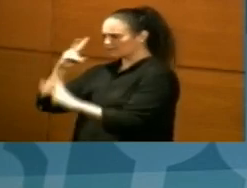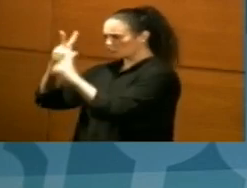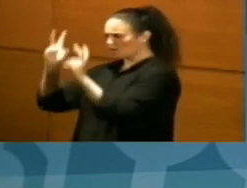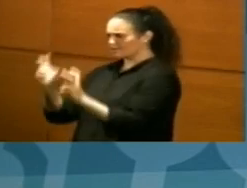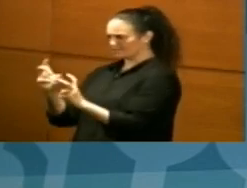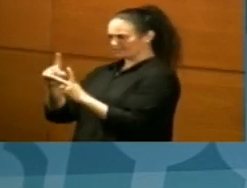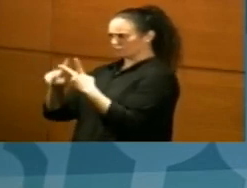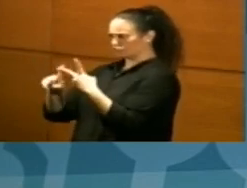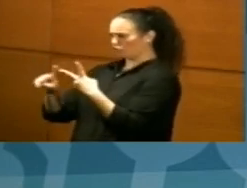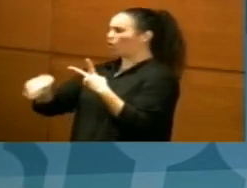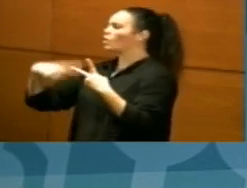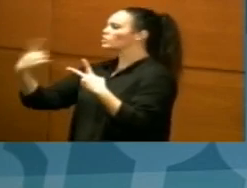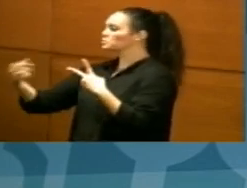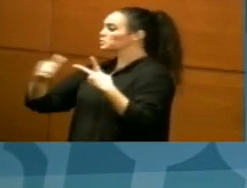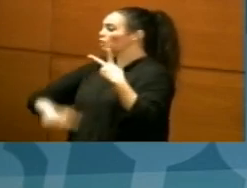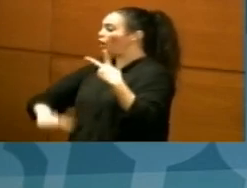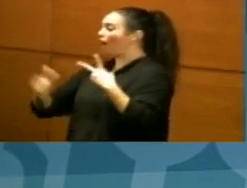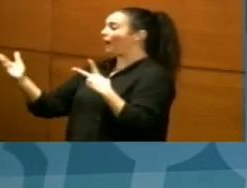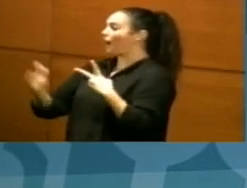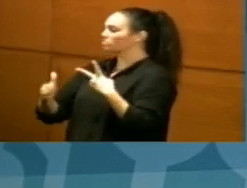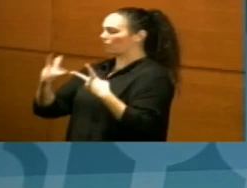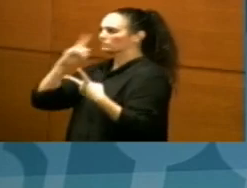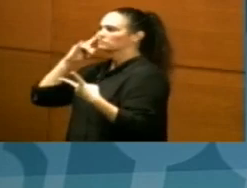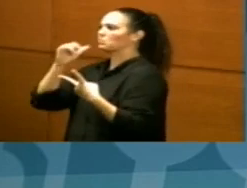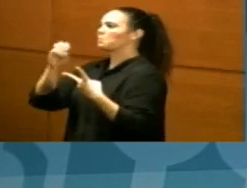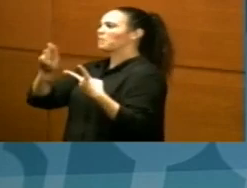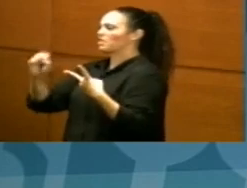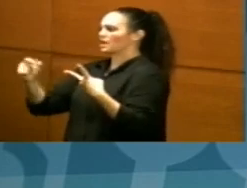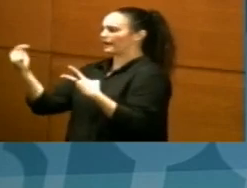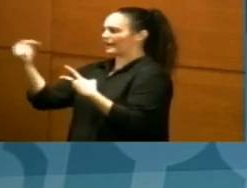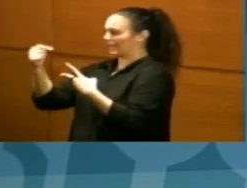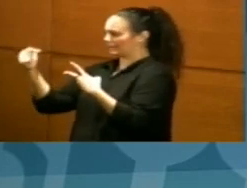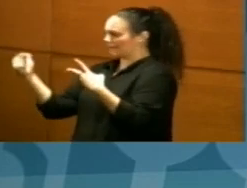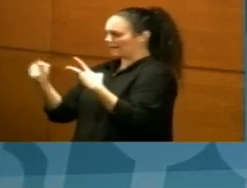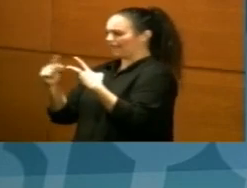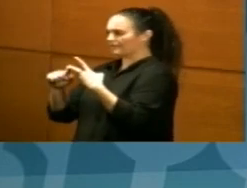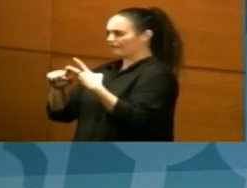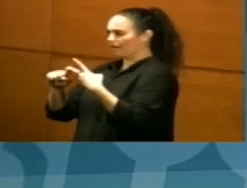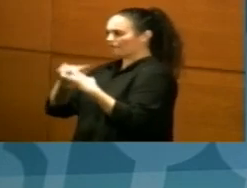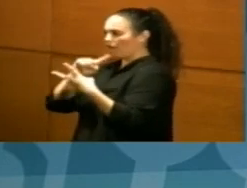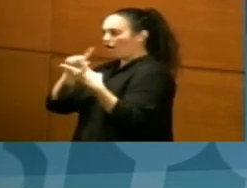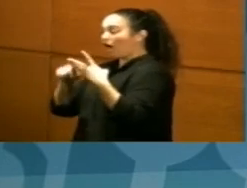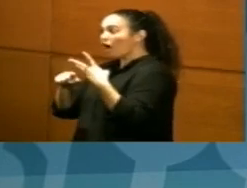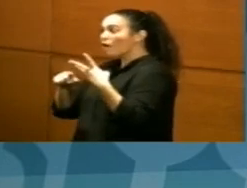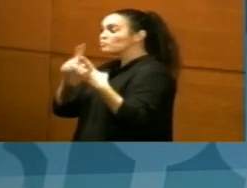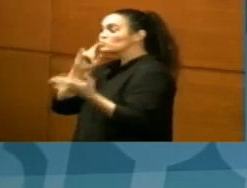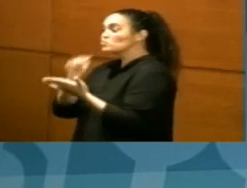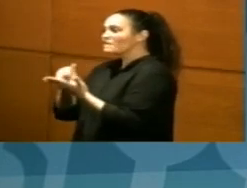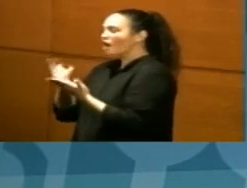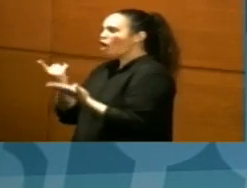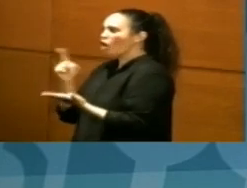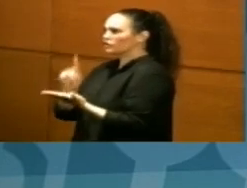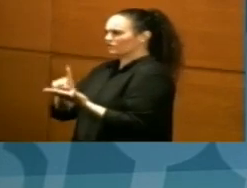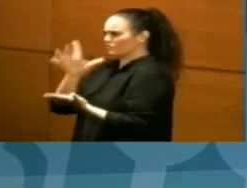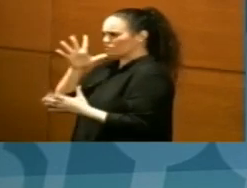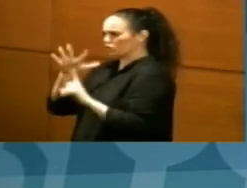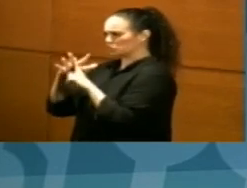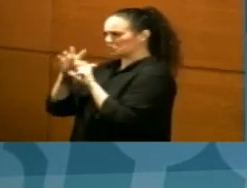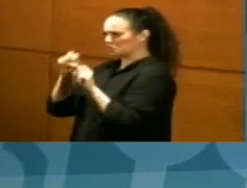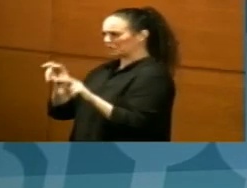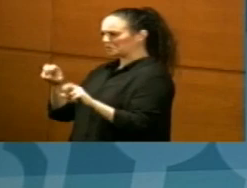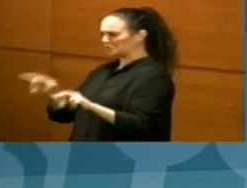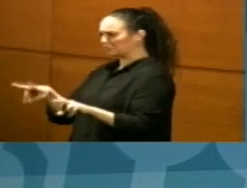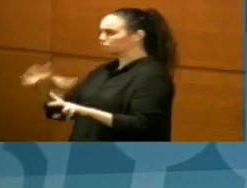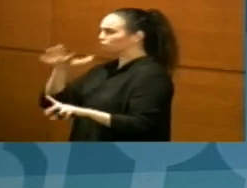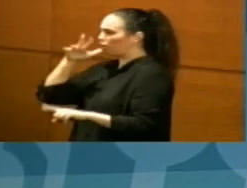posteriormente, otra antes de una cirugía programada. Ambas fueron negativas y, sin embargo, en una tercera prueba posterior por un cambio clínico, el resultado ha sido